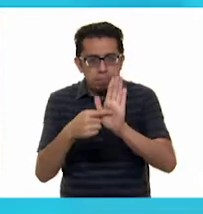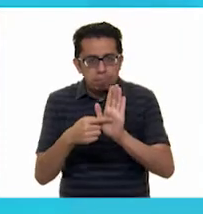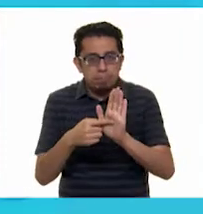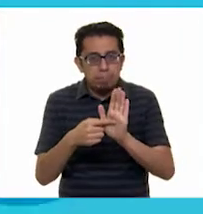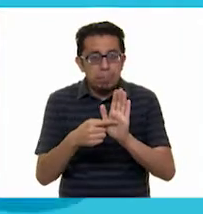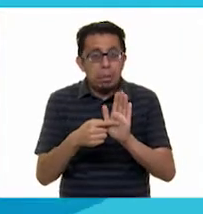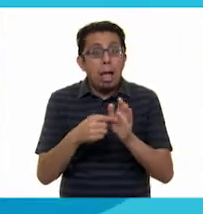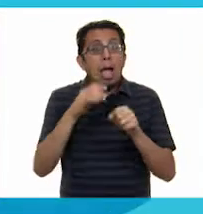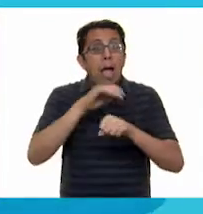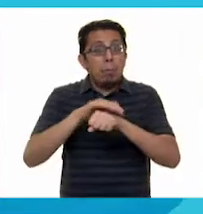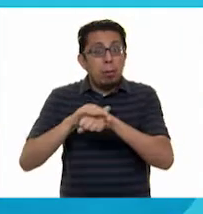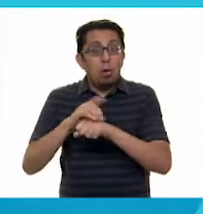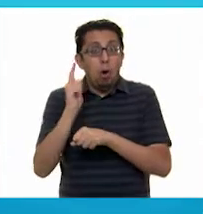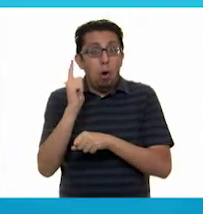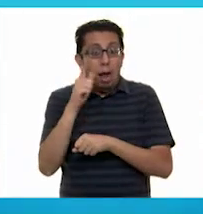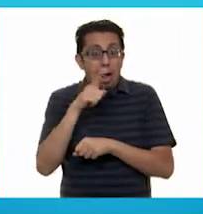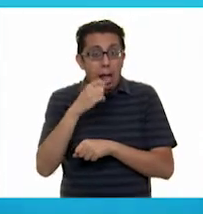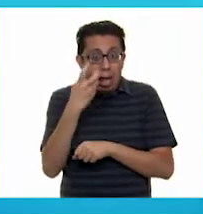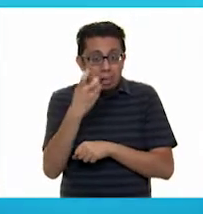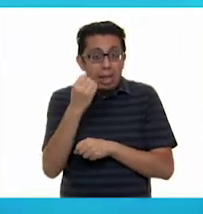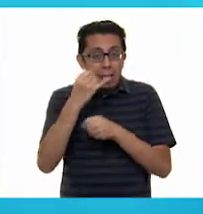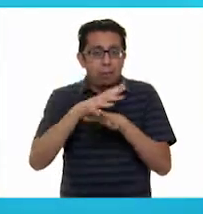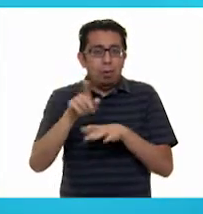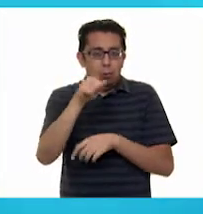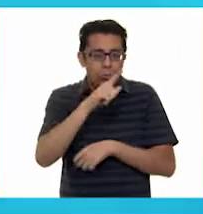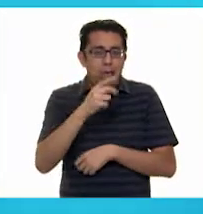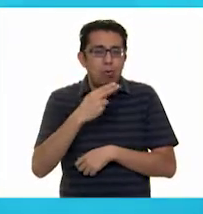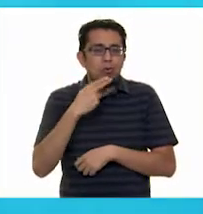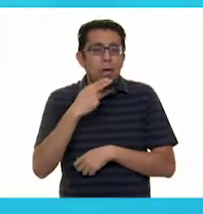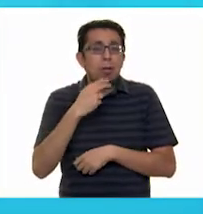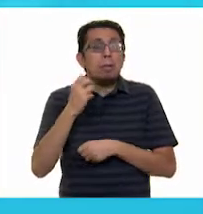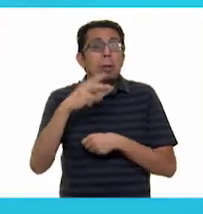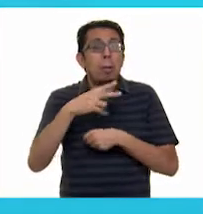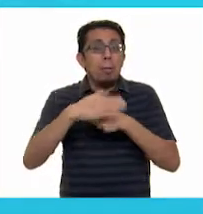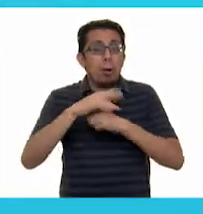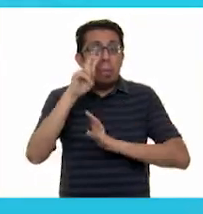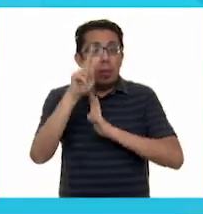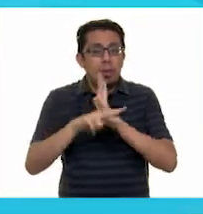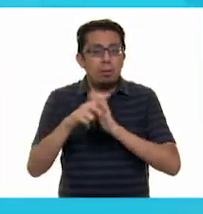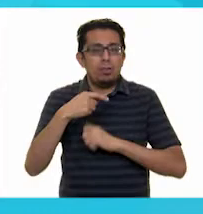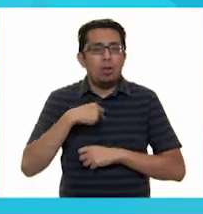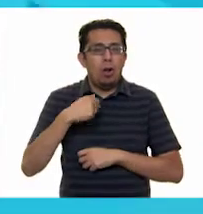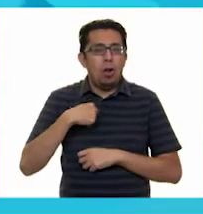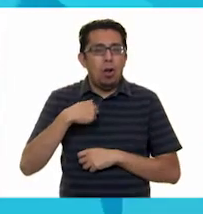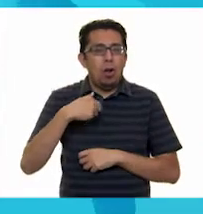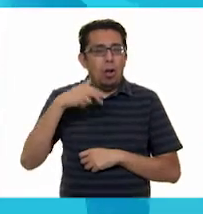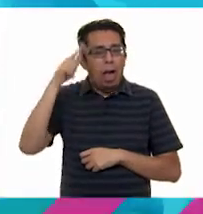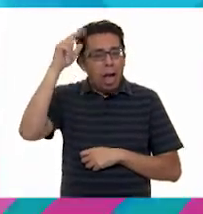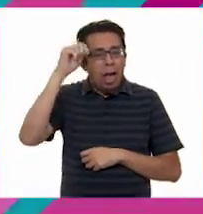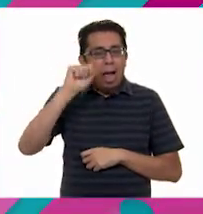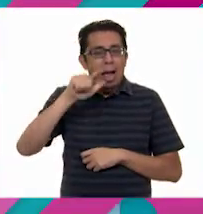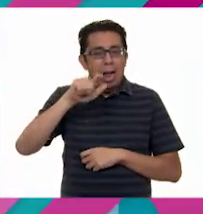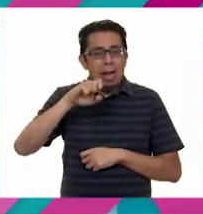les haya servido esta información. Nos vemos en la próxima cápsula. Se despide su amigo, Alejo el Conejo.